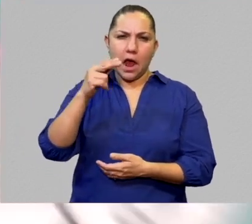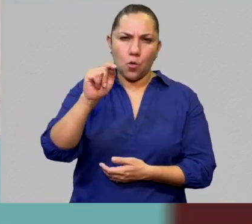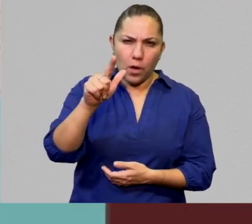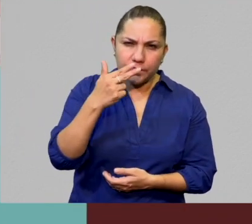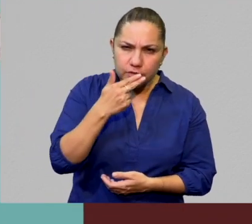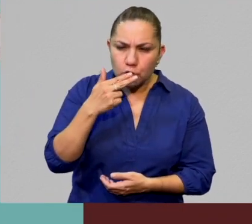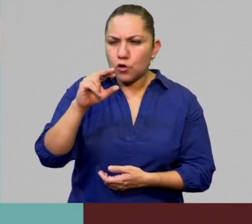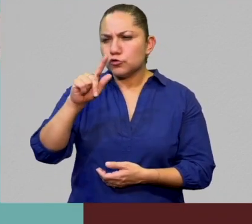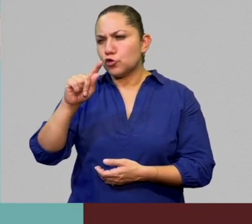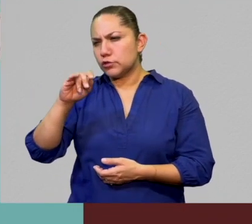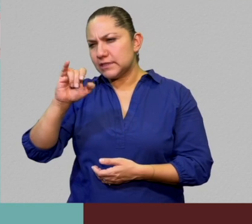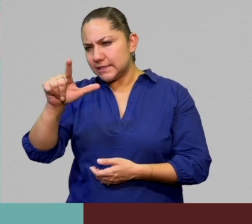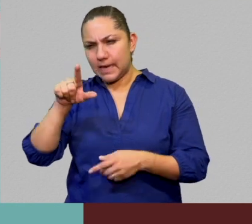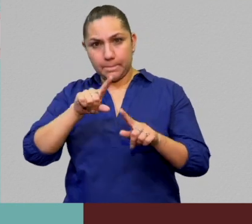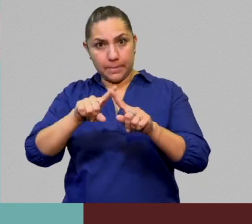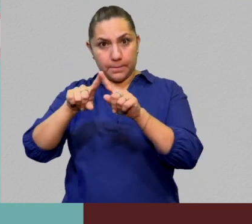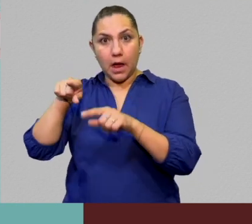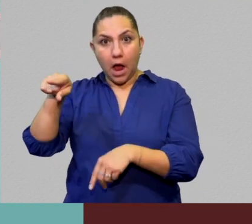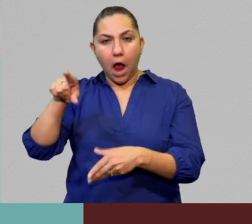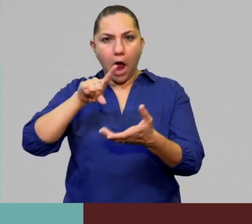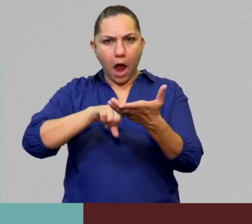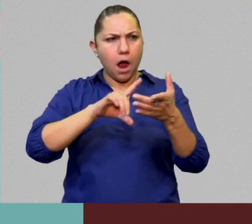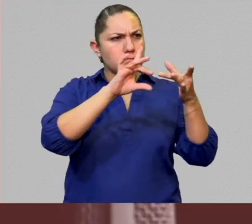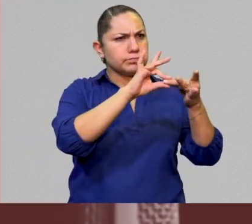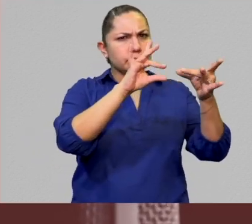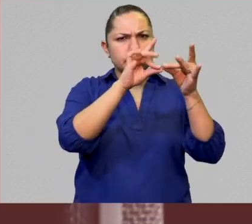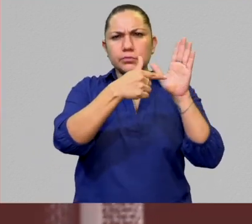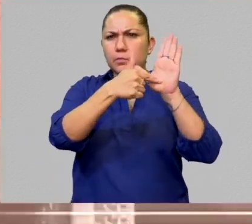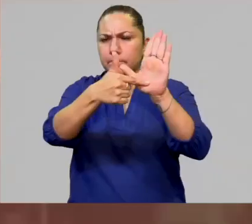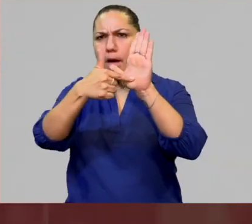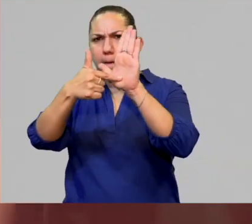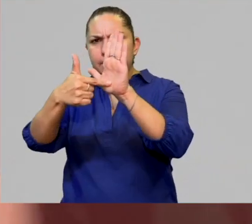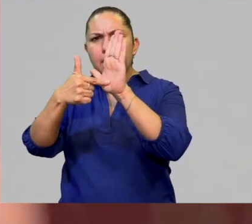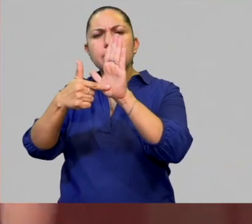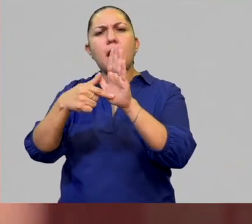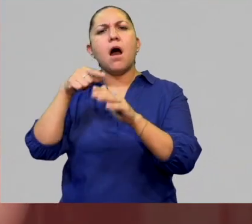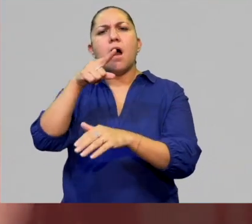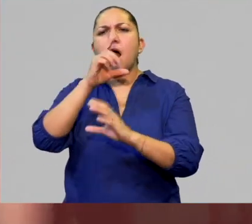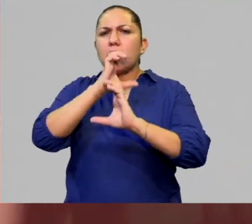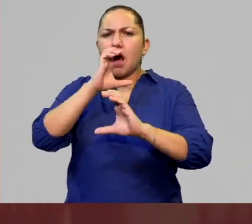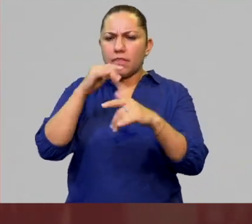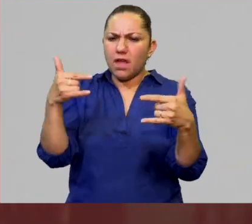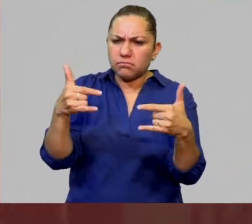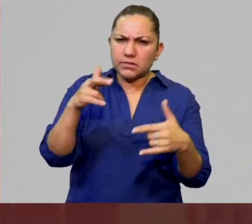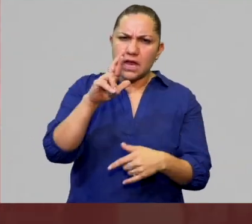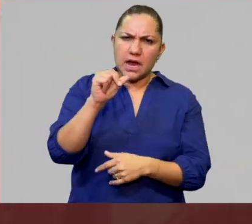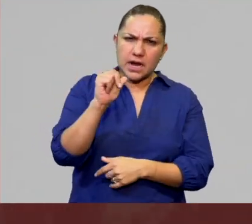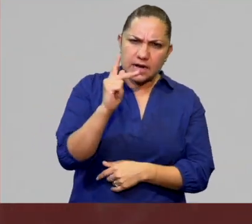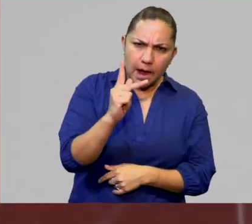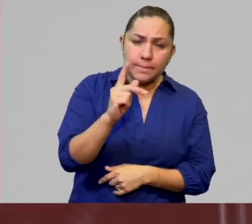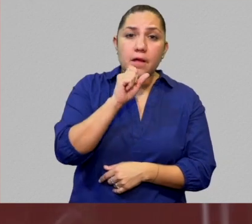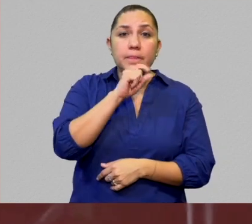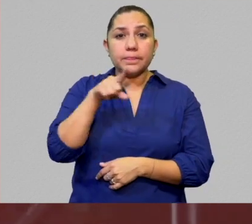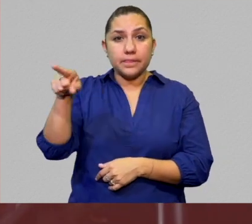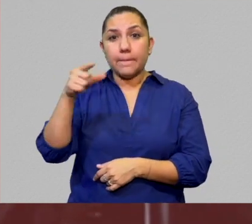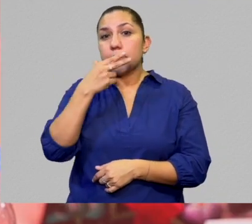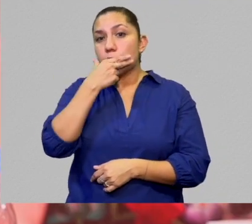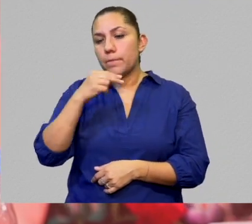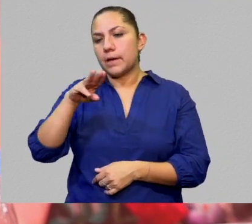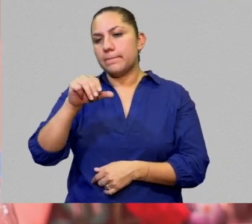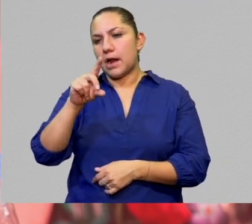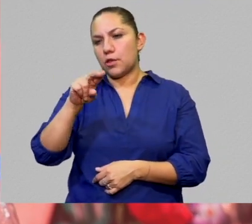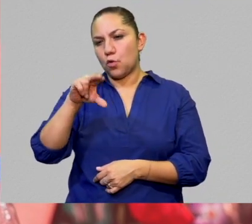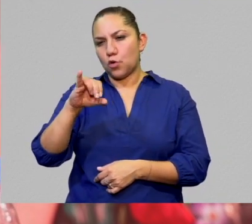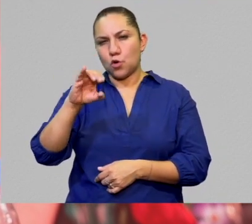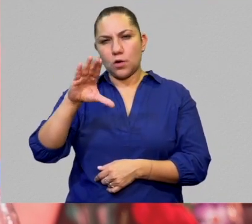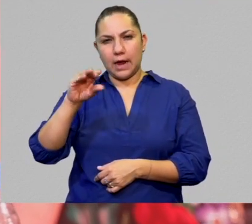tzotzil, han hecho un híbrido con ritmos actuales que se observan en raperos indígenas, como el maya patboy, así como el poeta